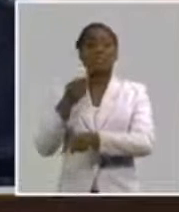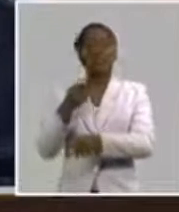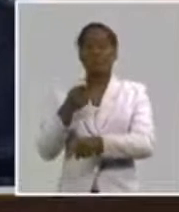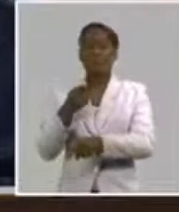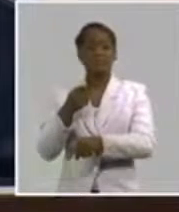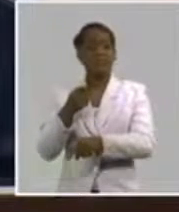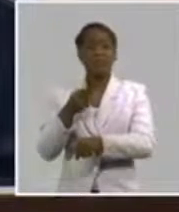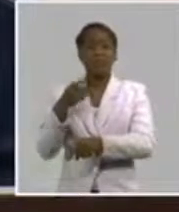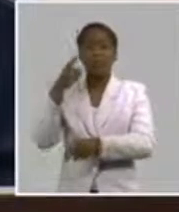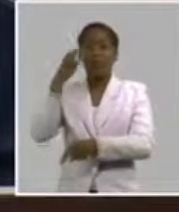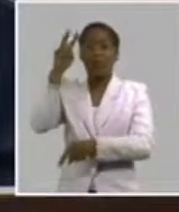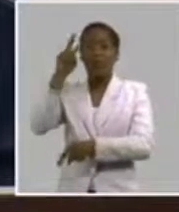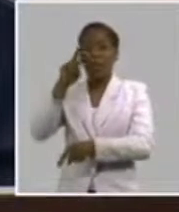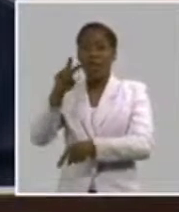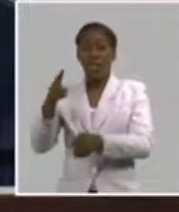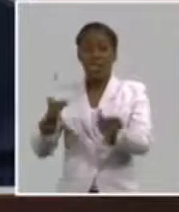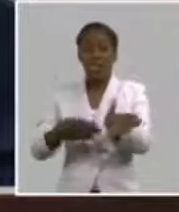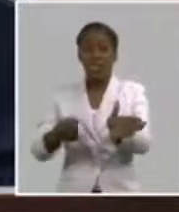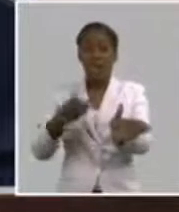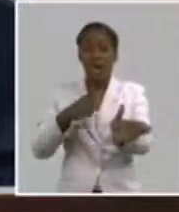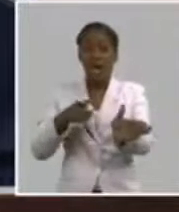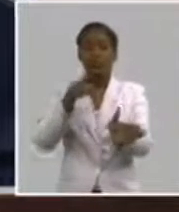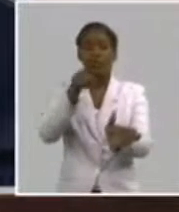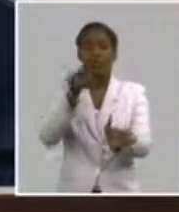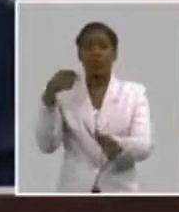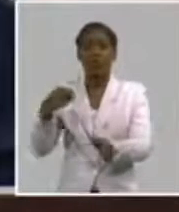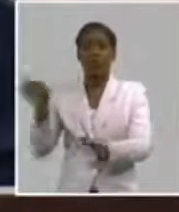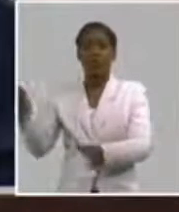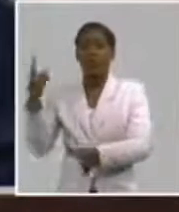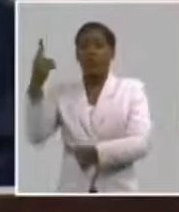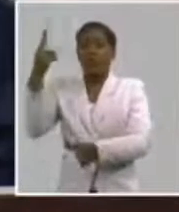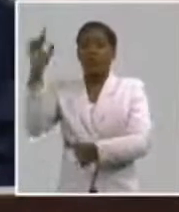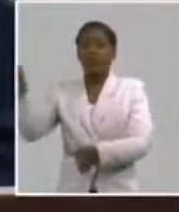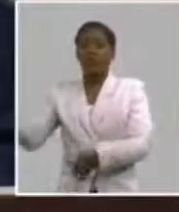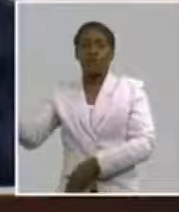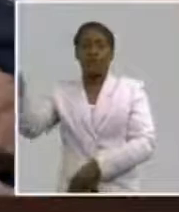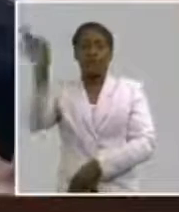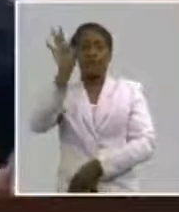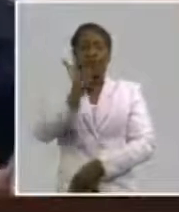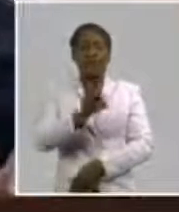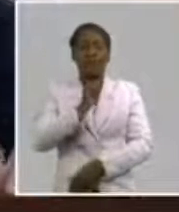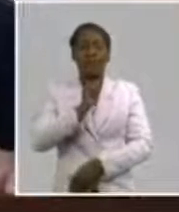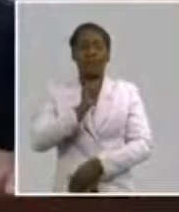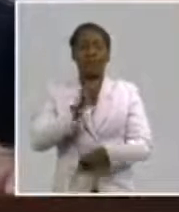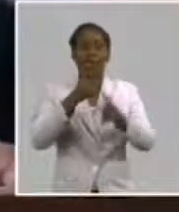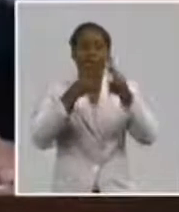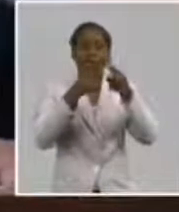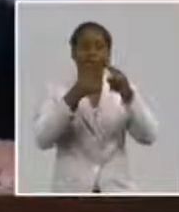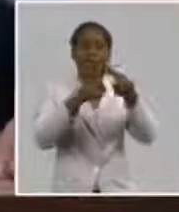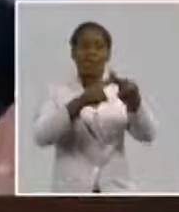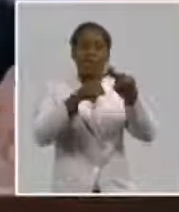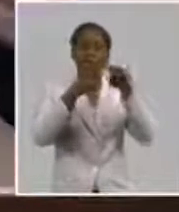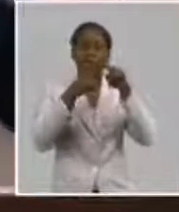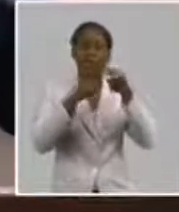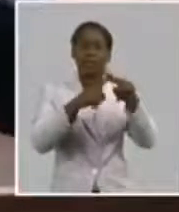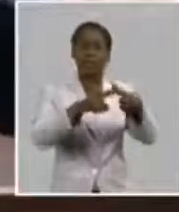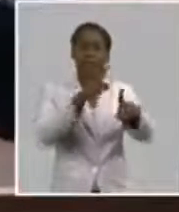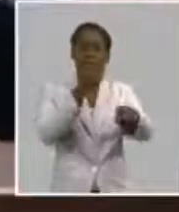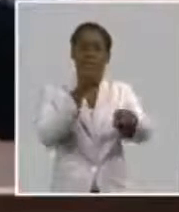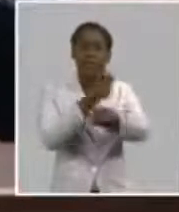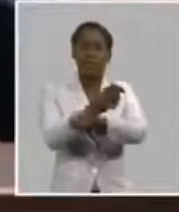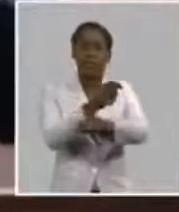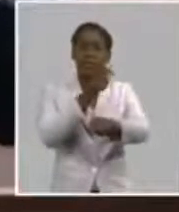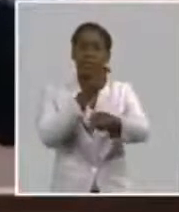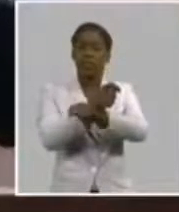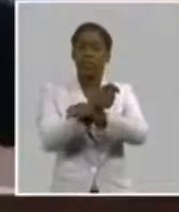aplicar esa estrategia. Ni la van a implementar, ni la van a desarrollar y seguiremos en la misma. Y los que lo entienden buscarán